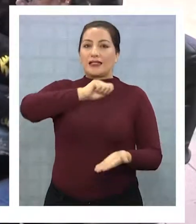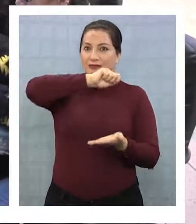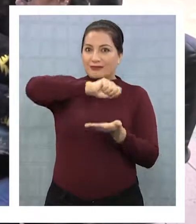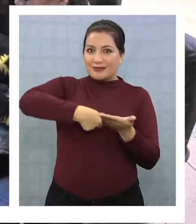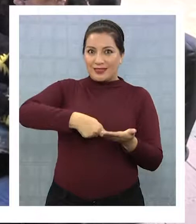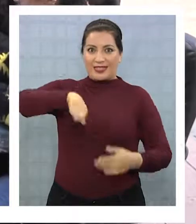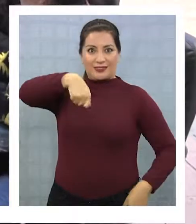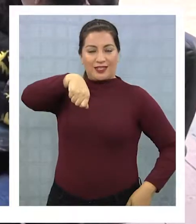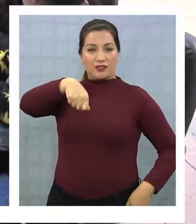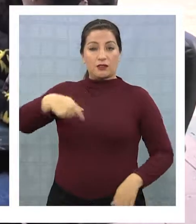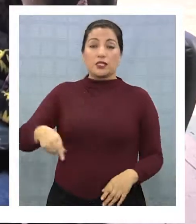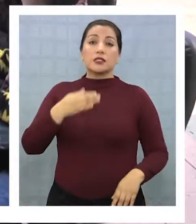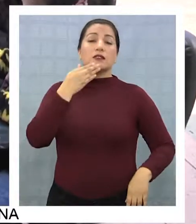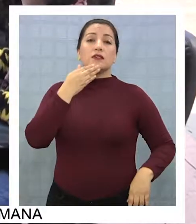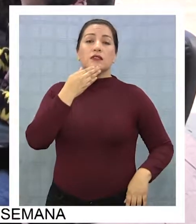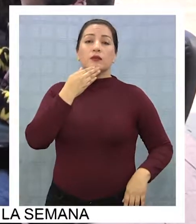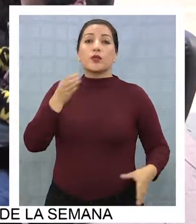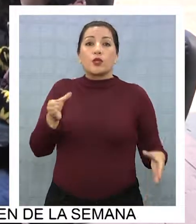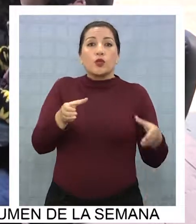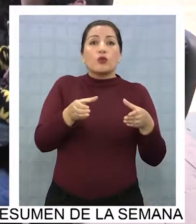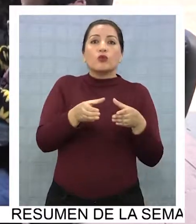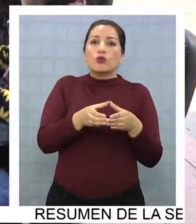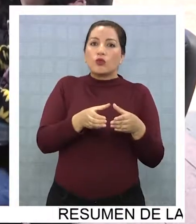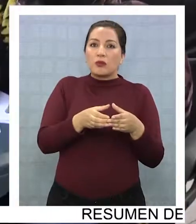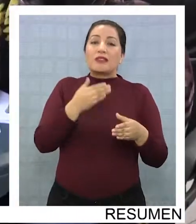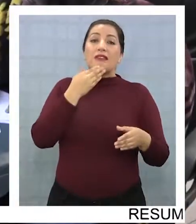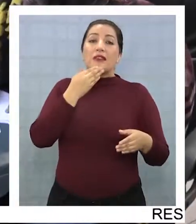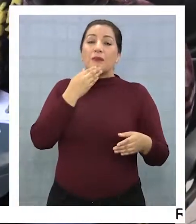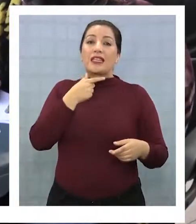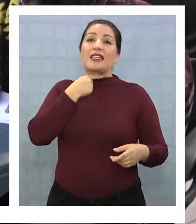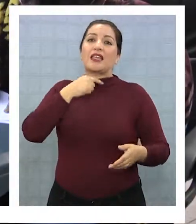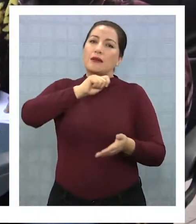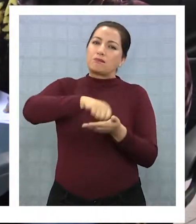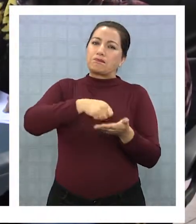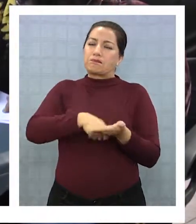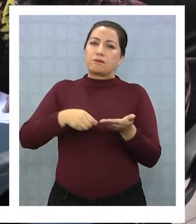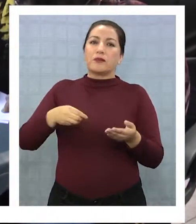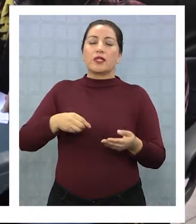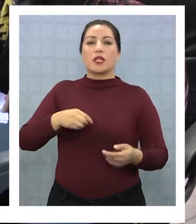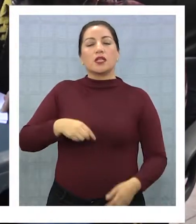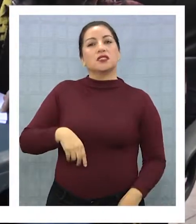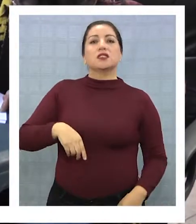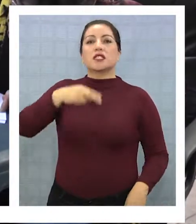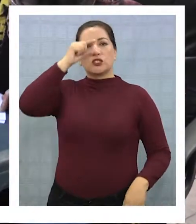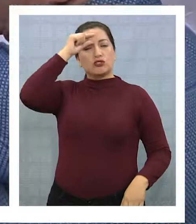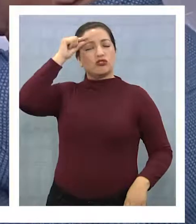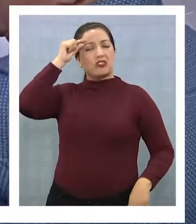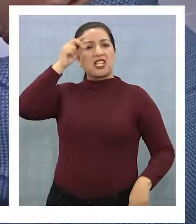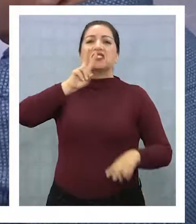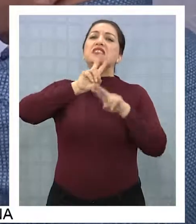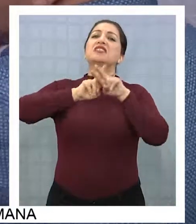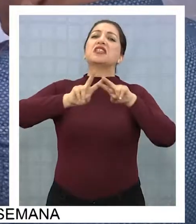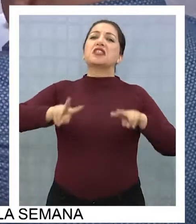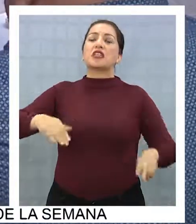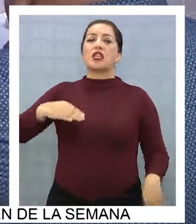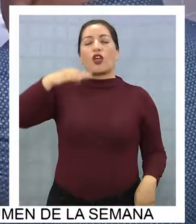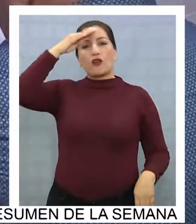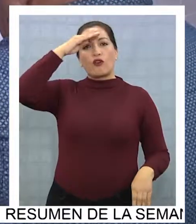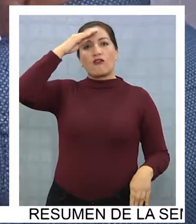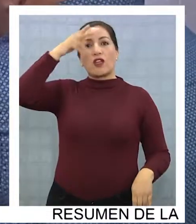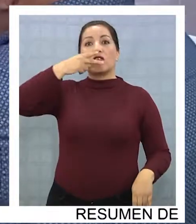A pesar de que su comando aún se encuentra sumando apoyos, Soria se siente tranquilo y confiado de su triunfo en noviembre.